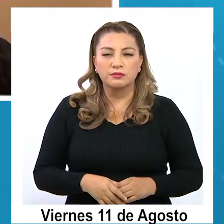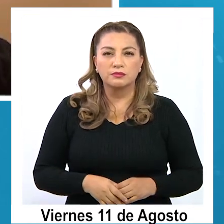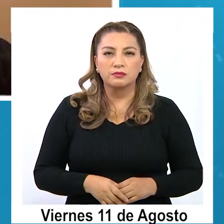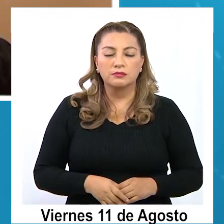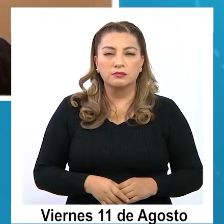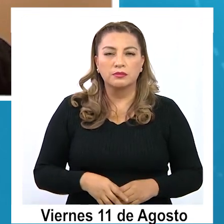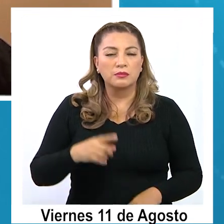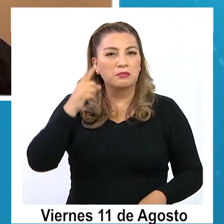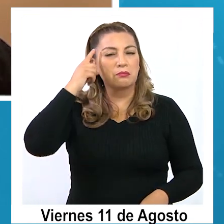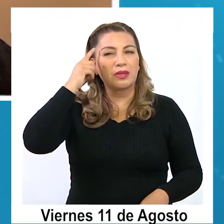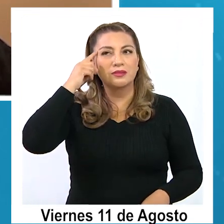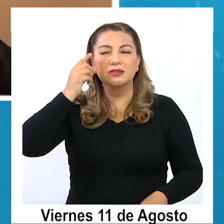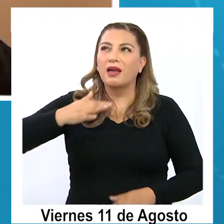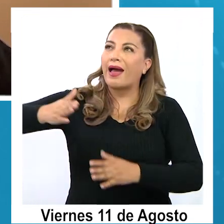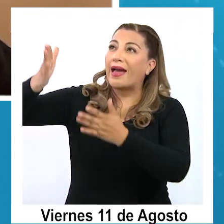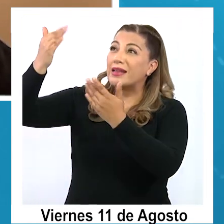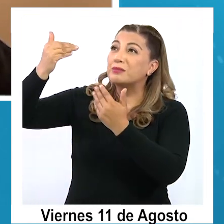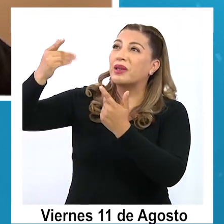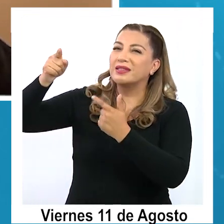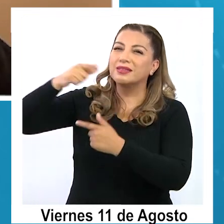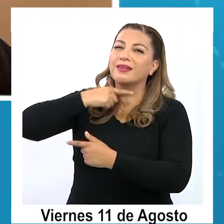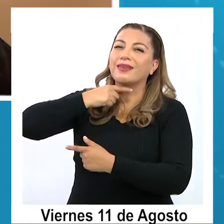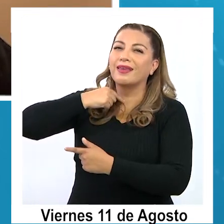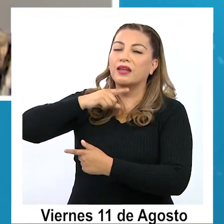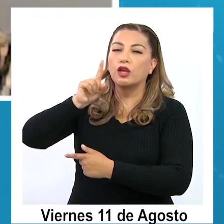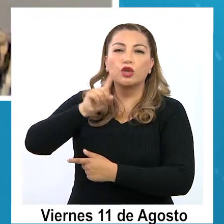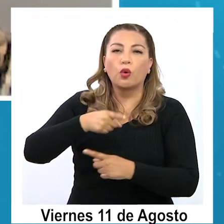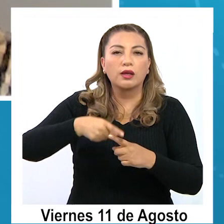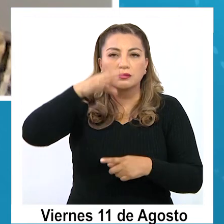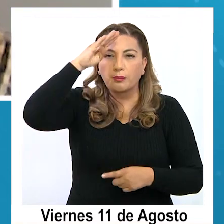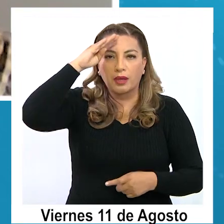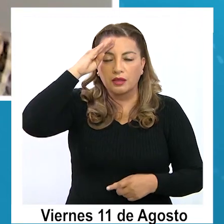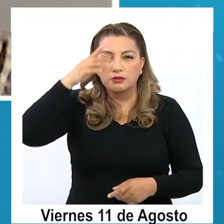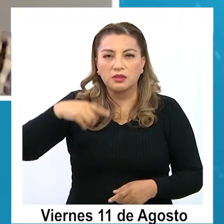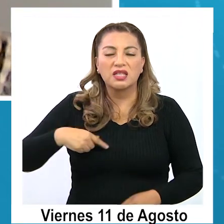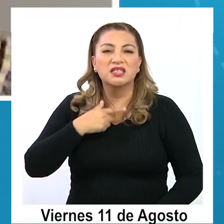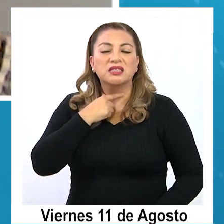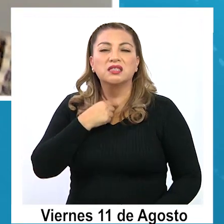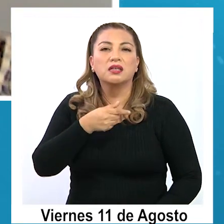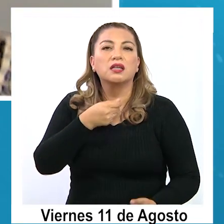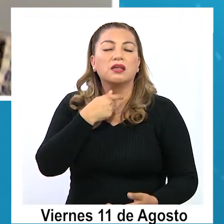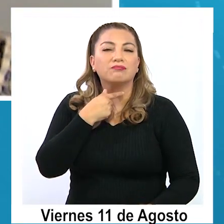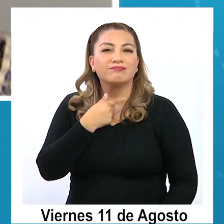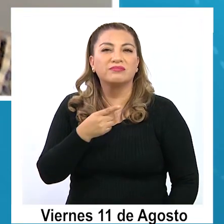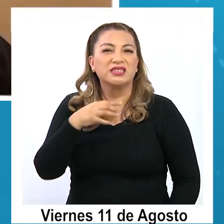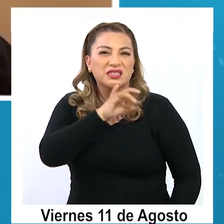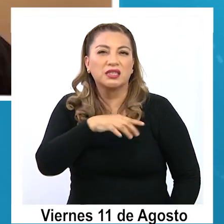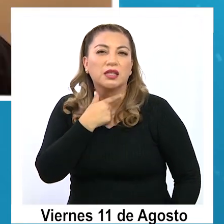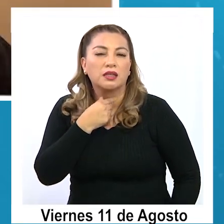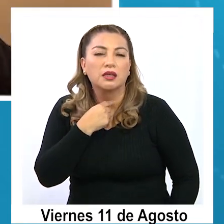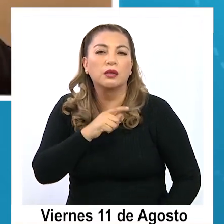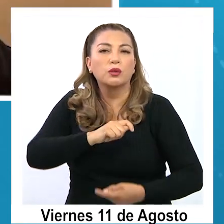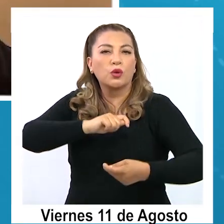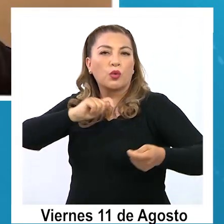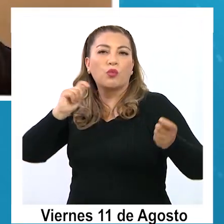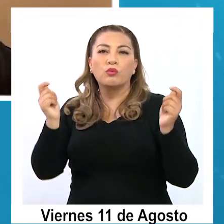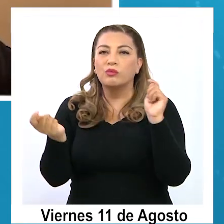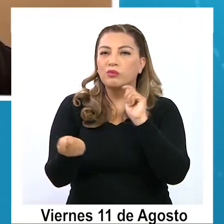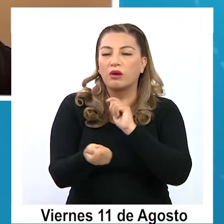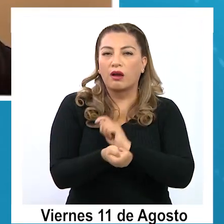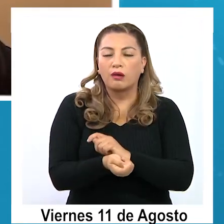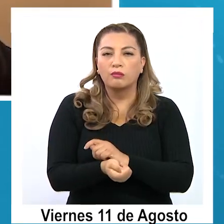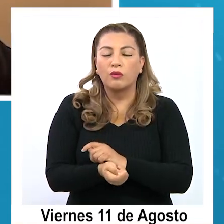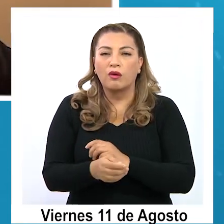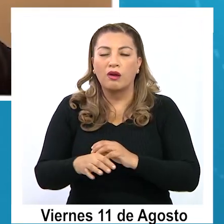la esperanza más que por la experiencia, ¿sí? Aportó por un cambio, por un cambio en la forma de